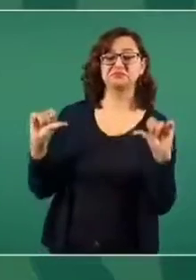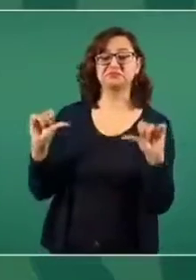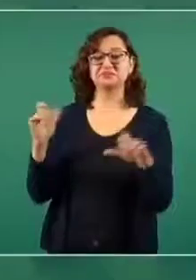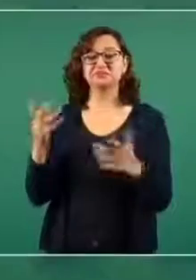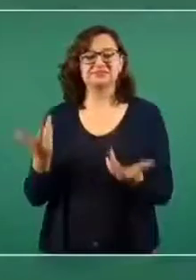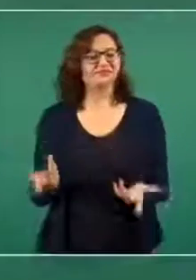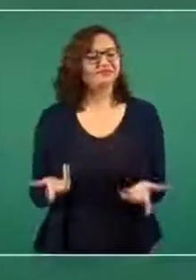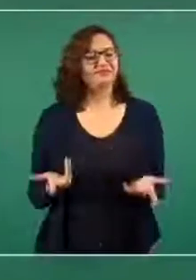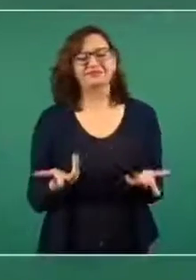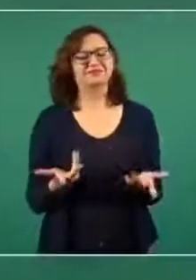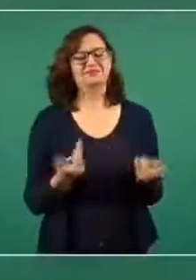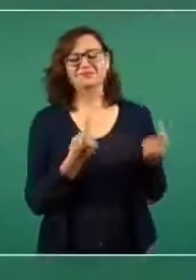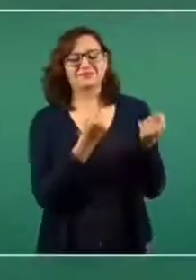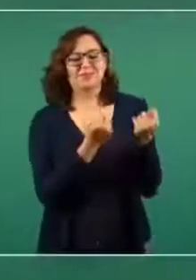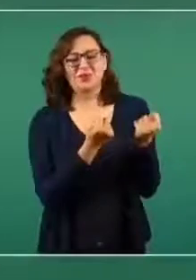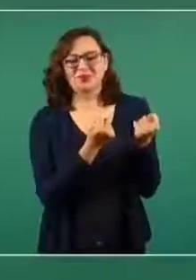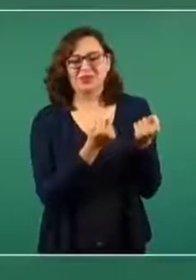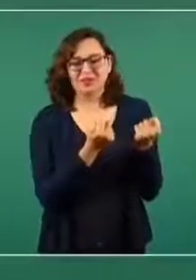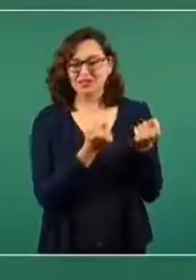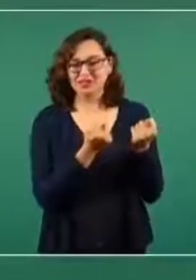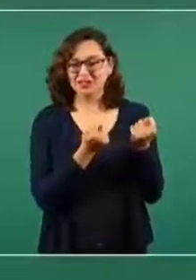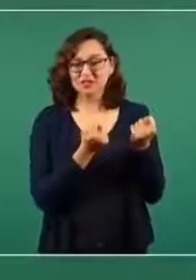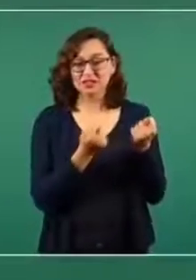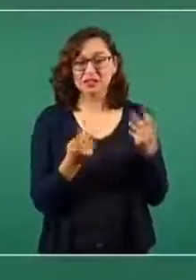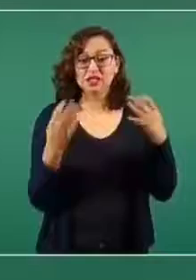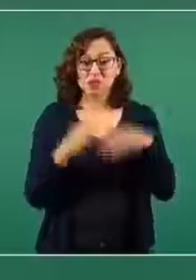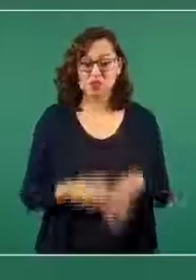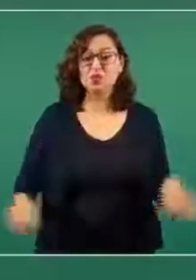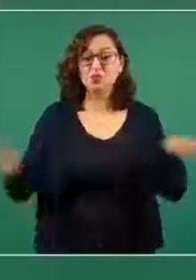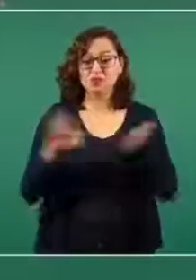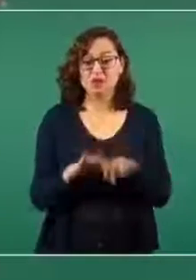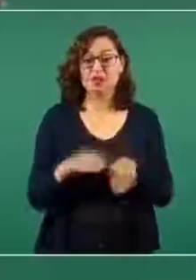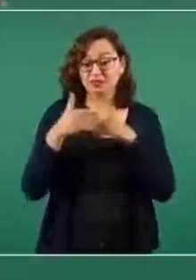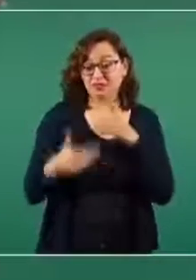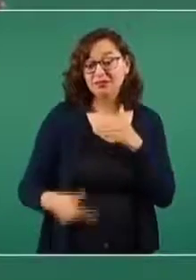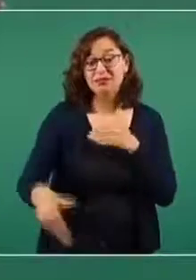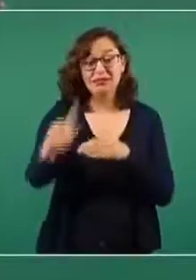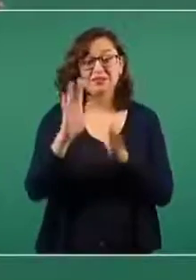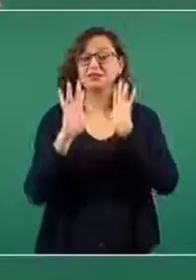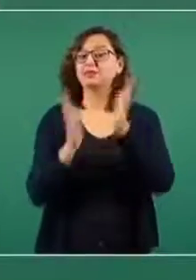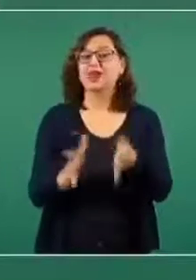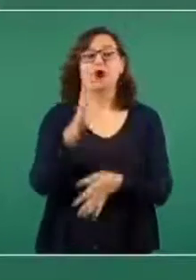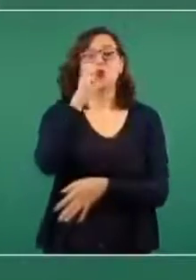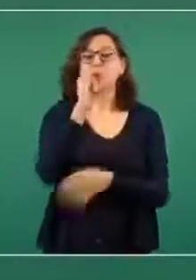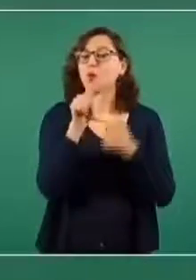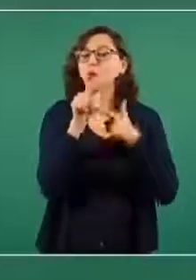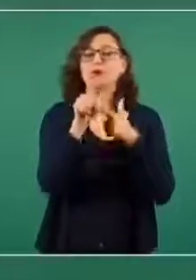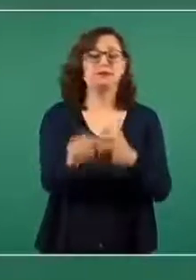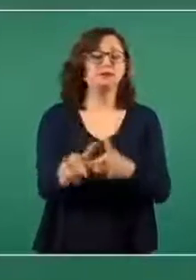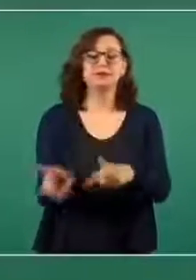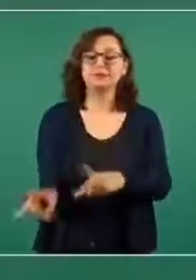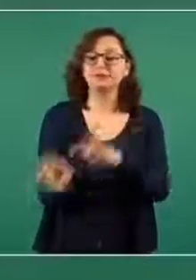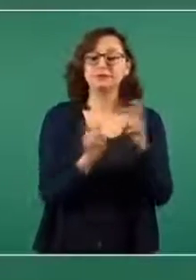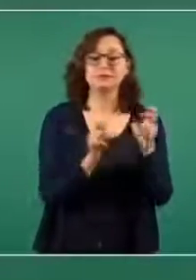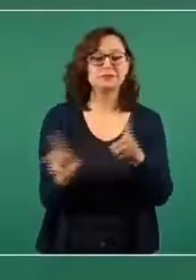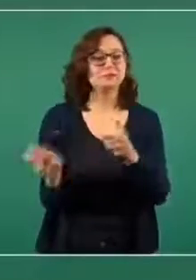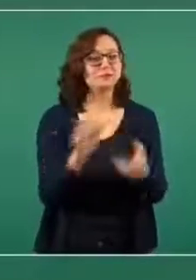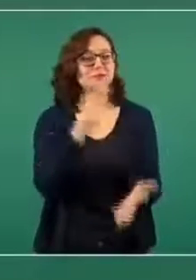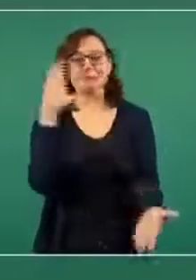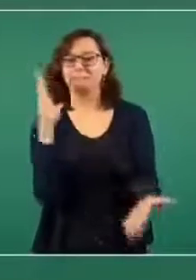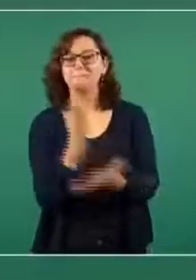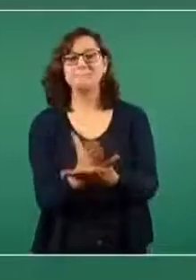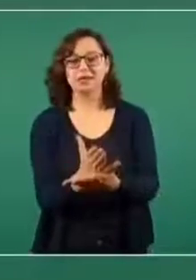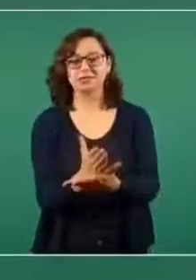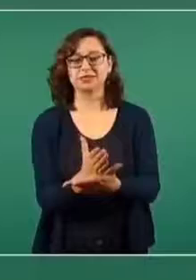aquí lo importante es que ya se acabó la robadera y que lo que